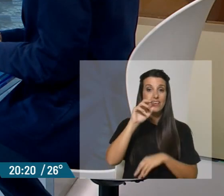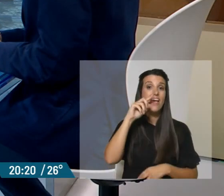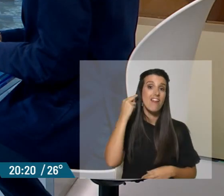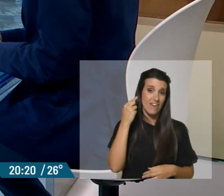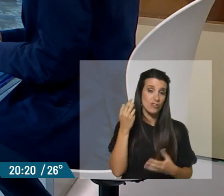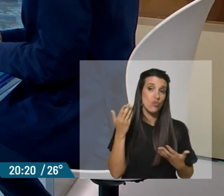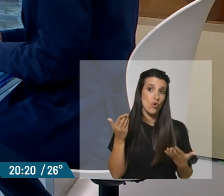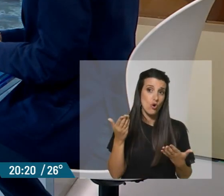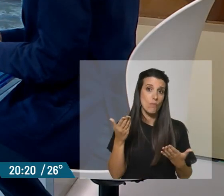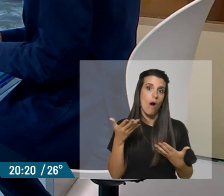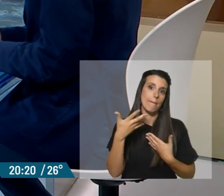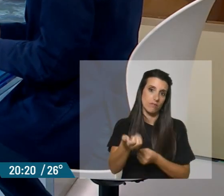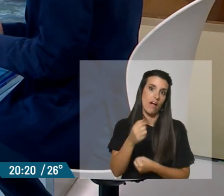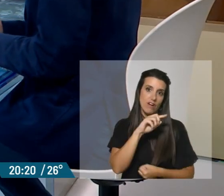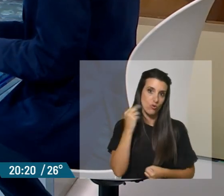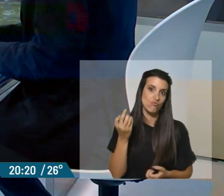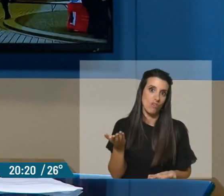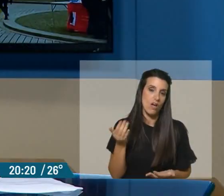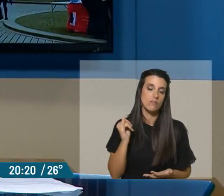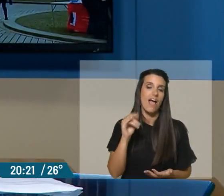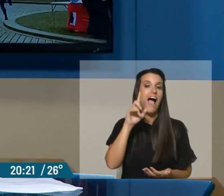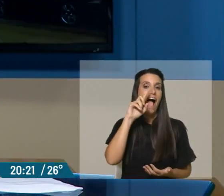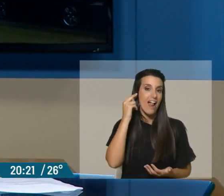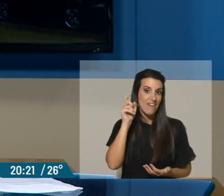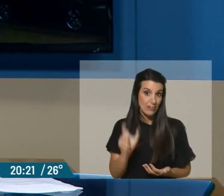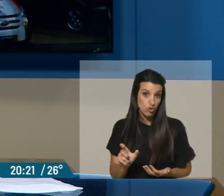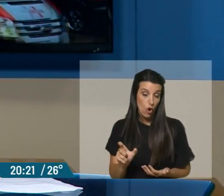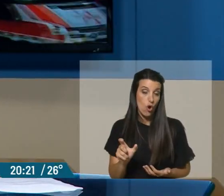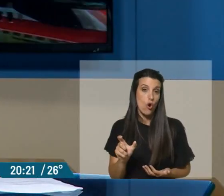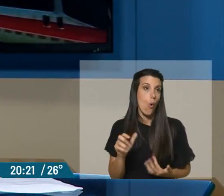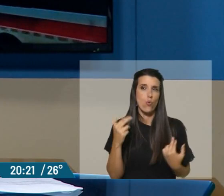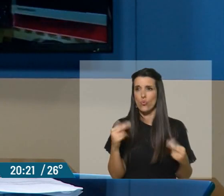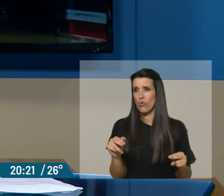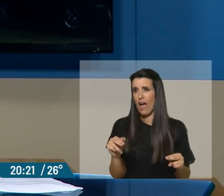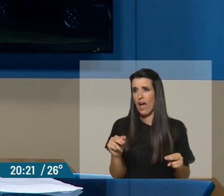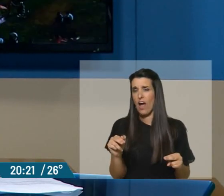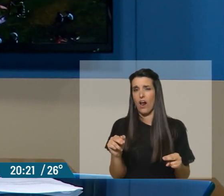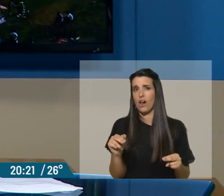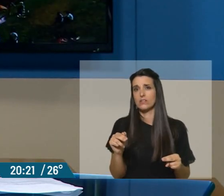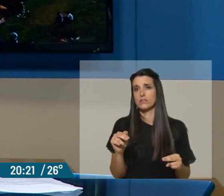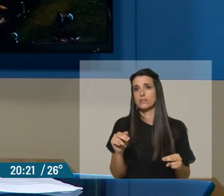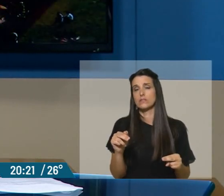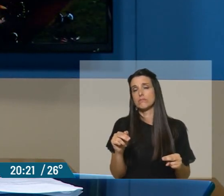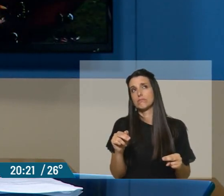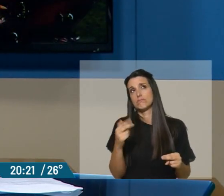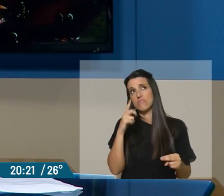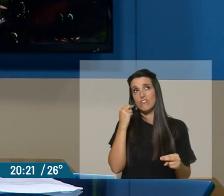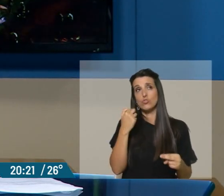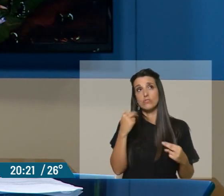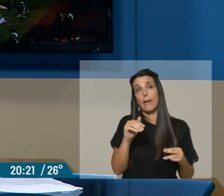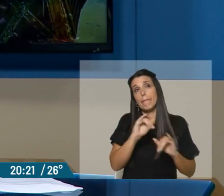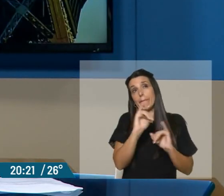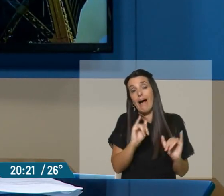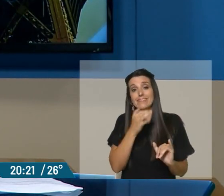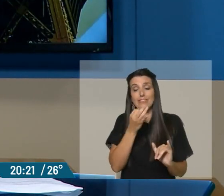un poco pro Rusia también, ¿no? Alberto Fernández en realidad nunca definió, Alberto Fernández siempre estuvo por la paz,